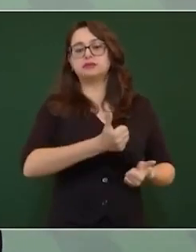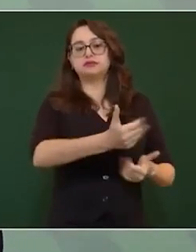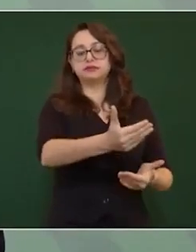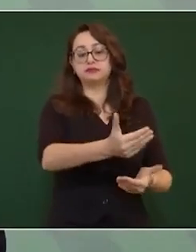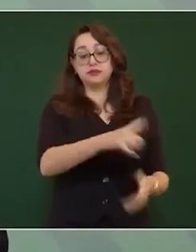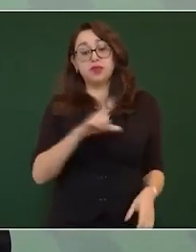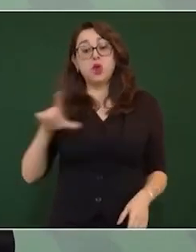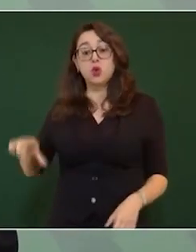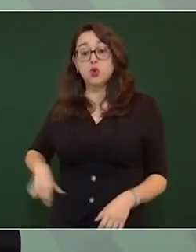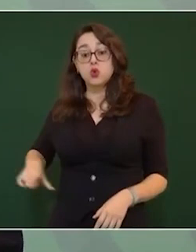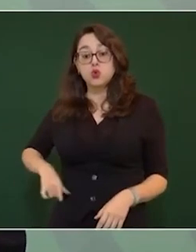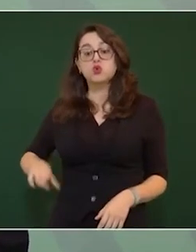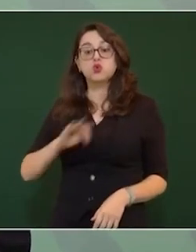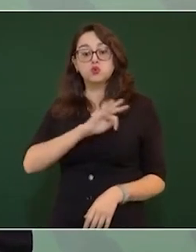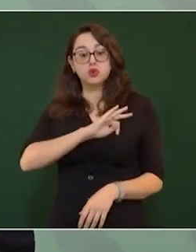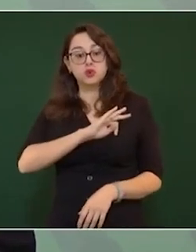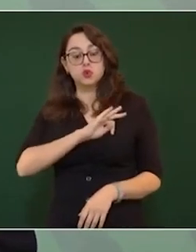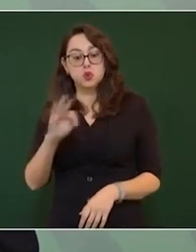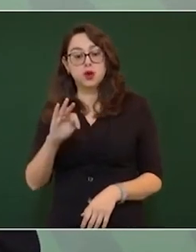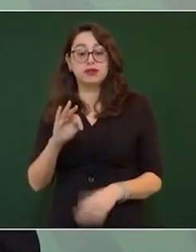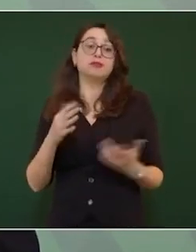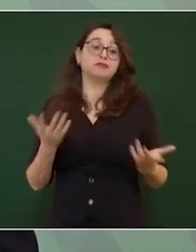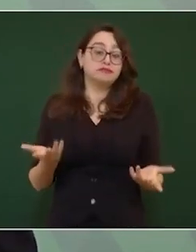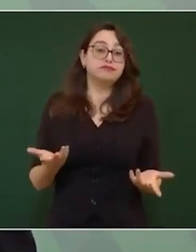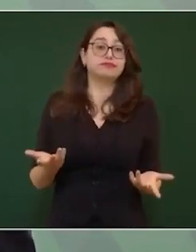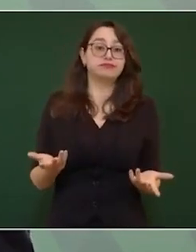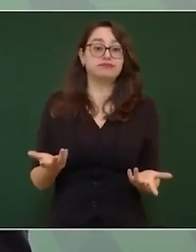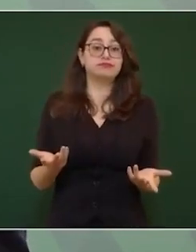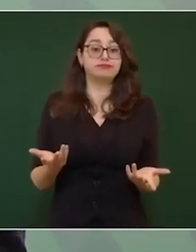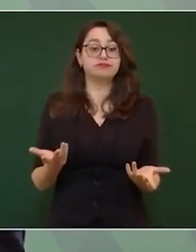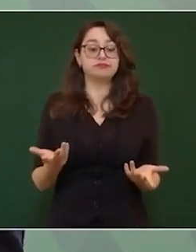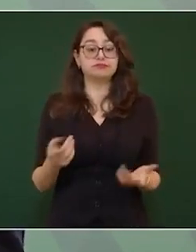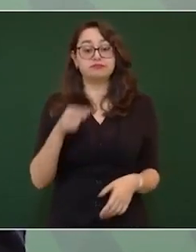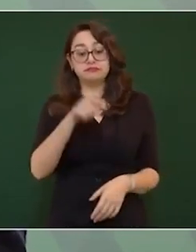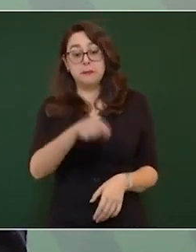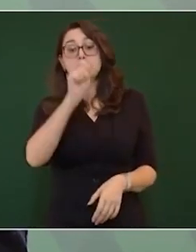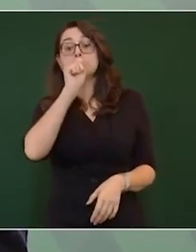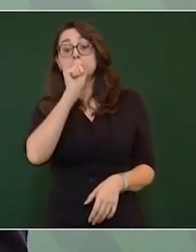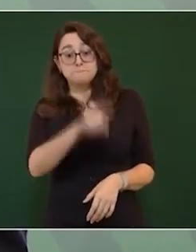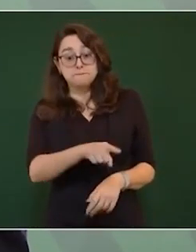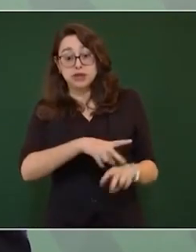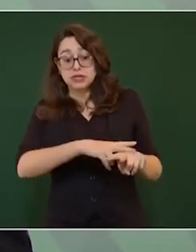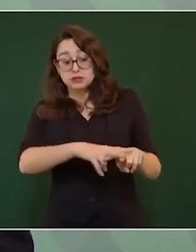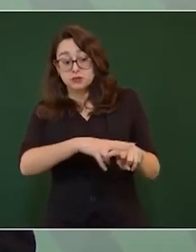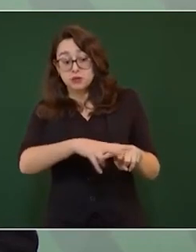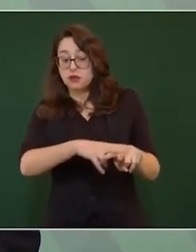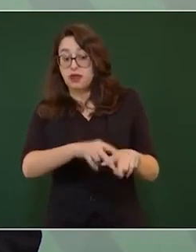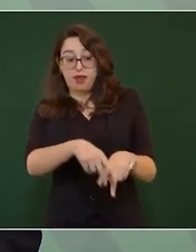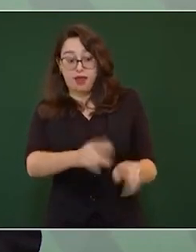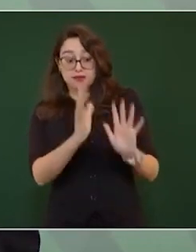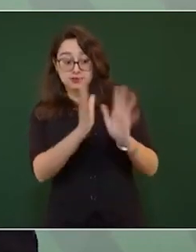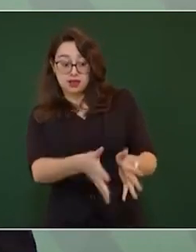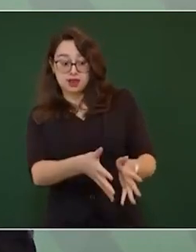puede, que eso es lo que se está haciendo, utilizar esa misma